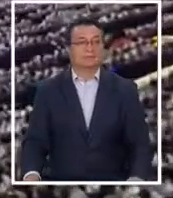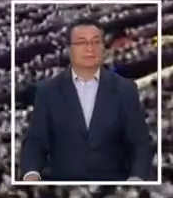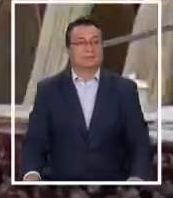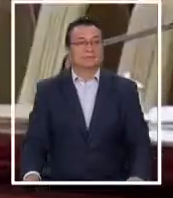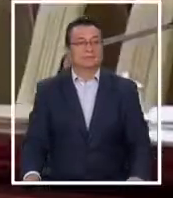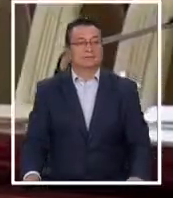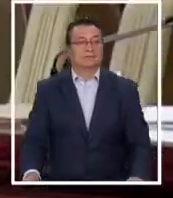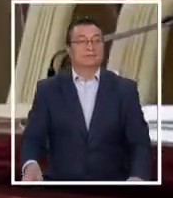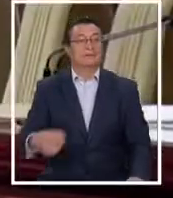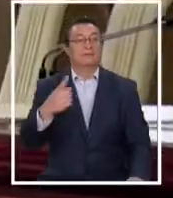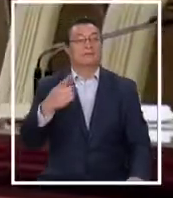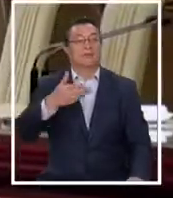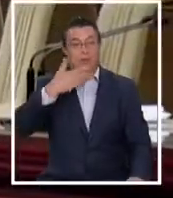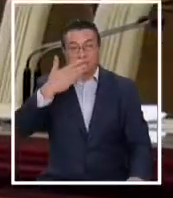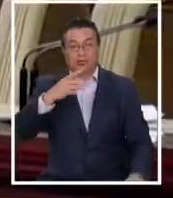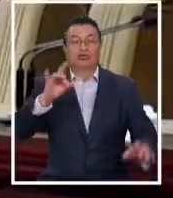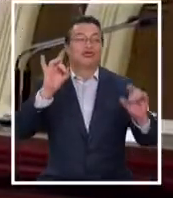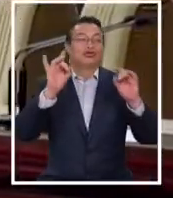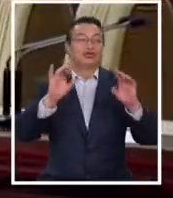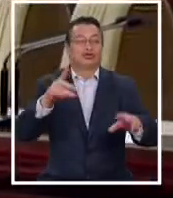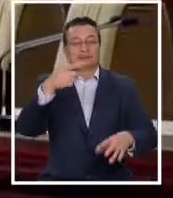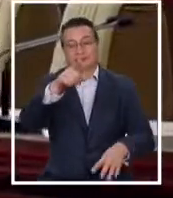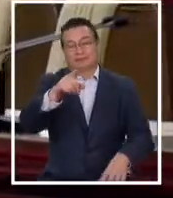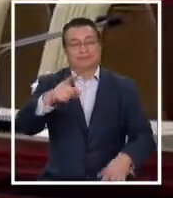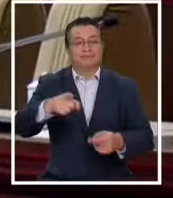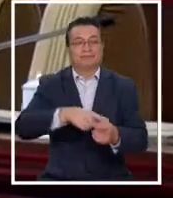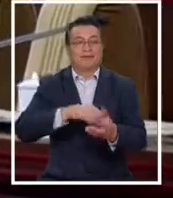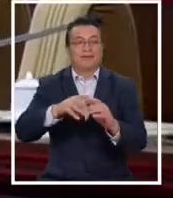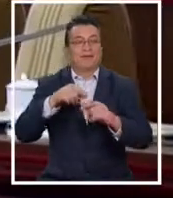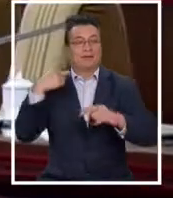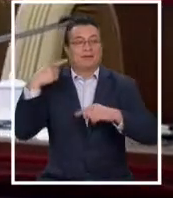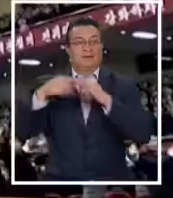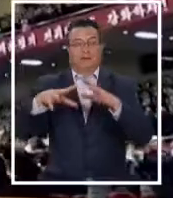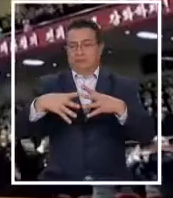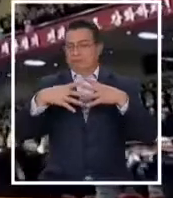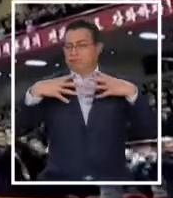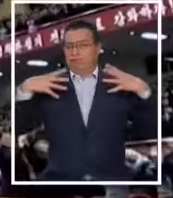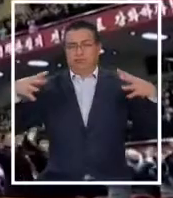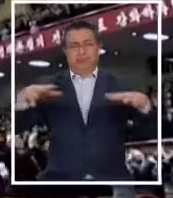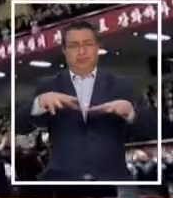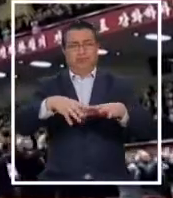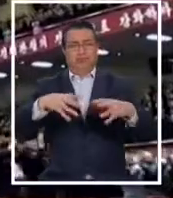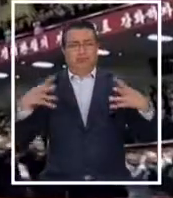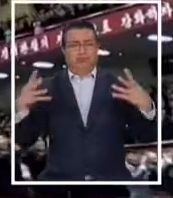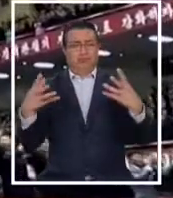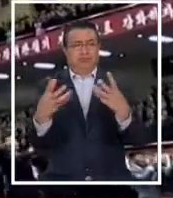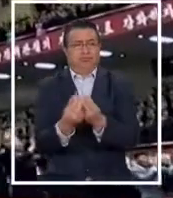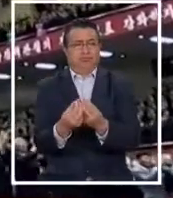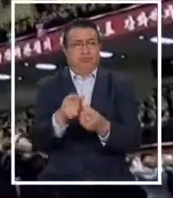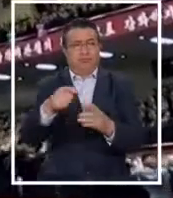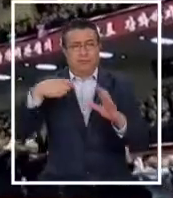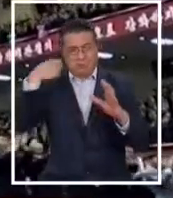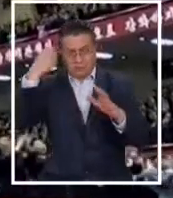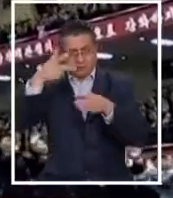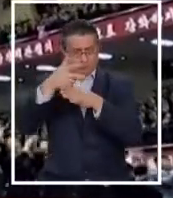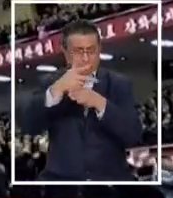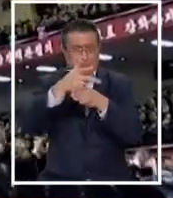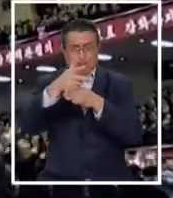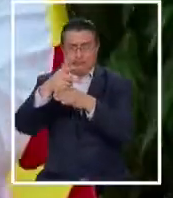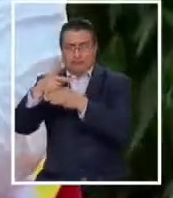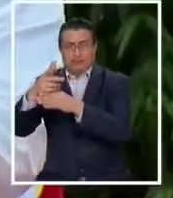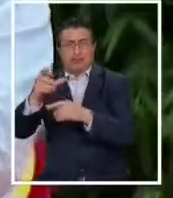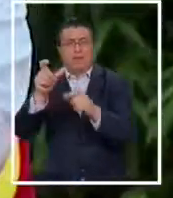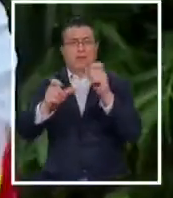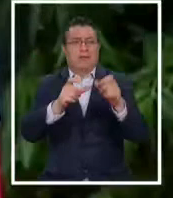Fue una ceremonia al estilo de la dinastía Kim, con un gigantesco salón que apenas entraba en el plano de las cámaras. Y con miles